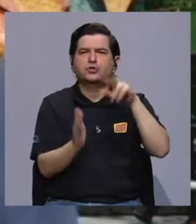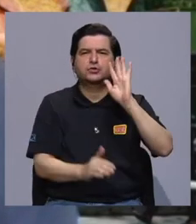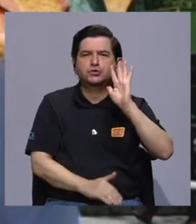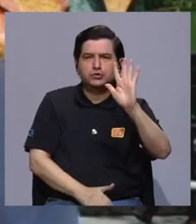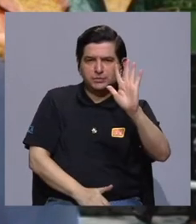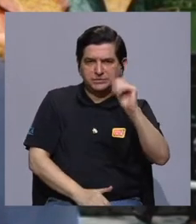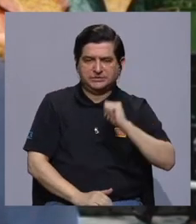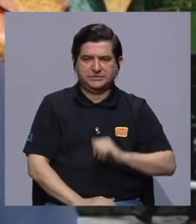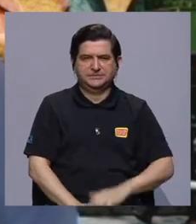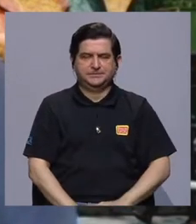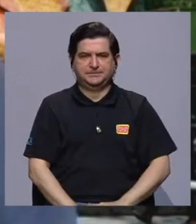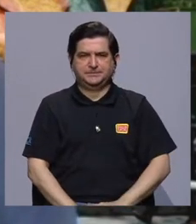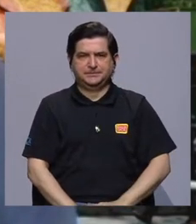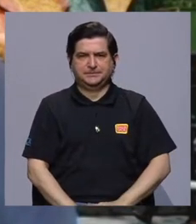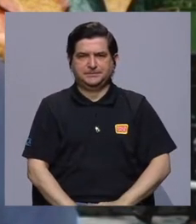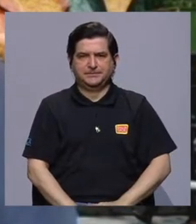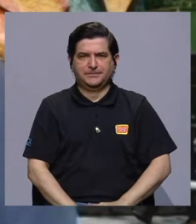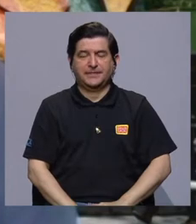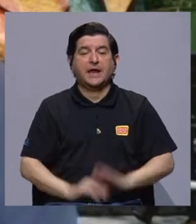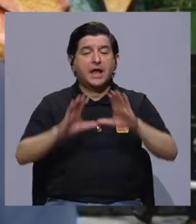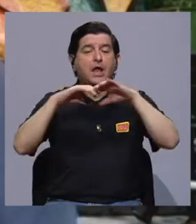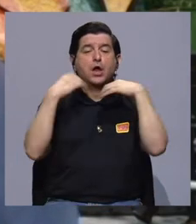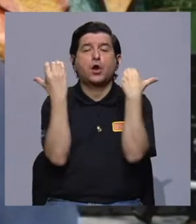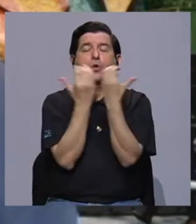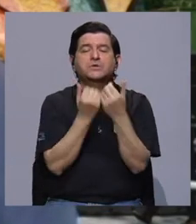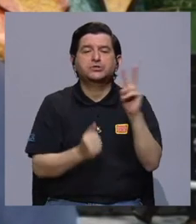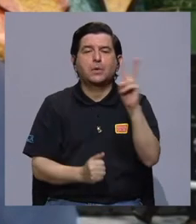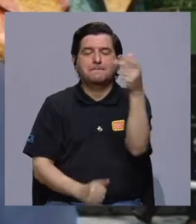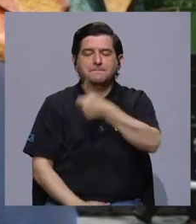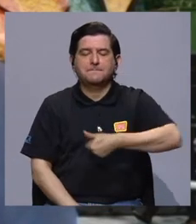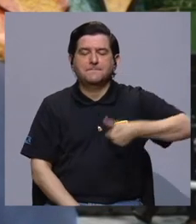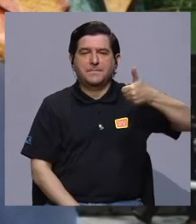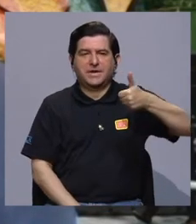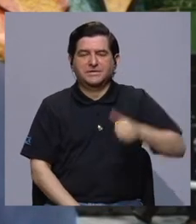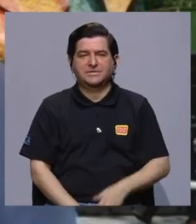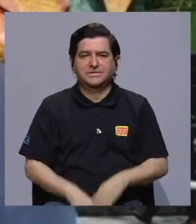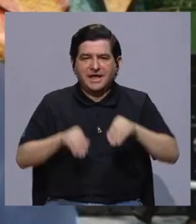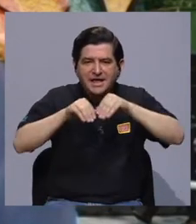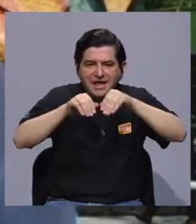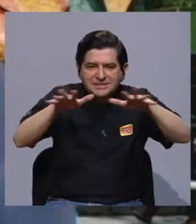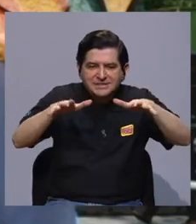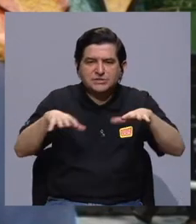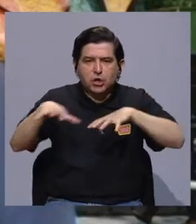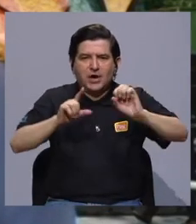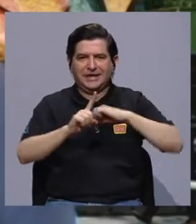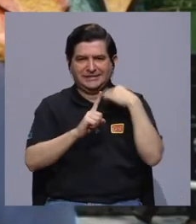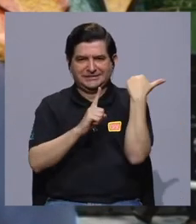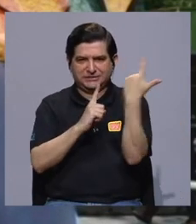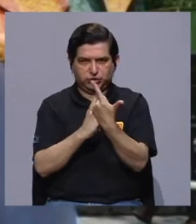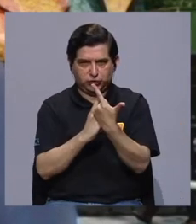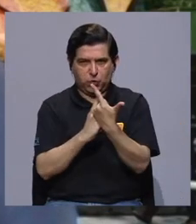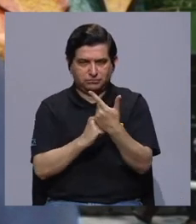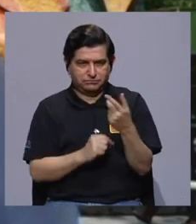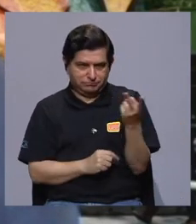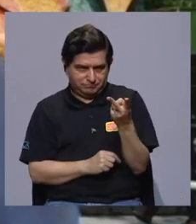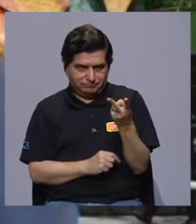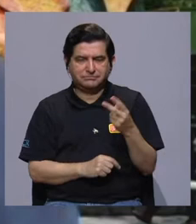2005, la comisión de vicerectores de extensión y acción social,